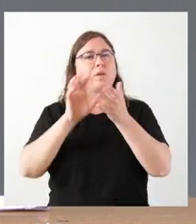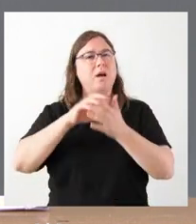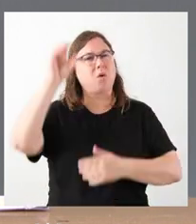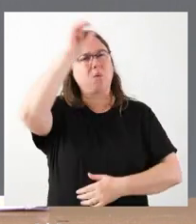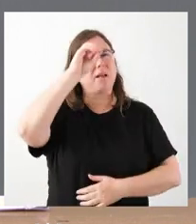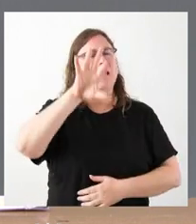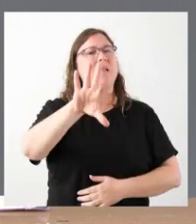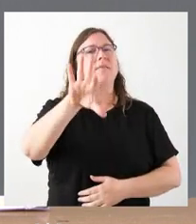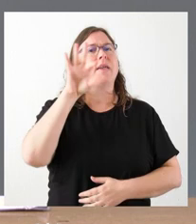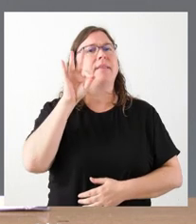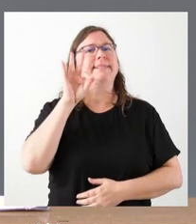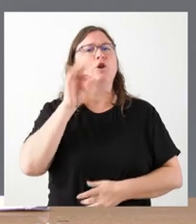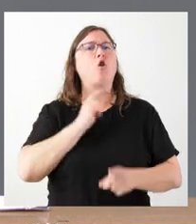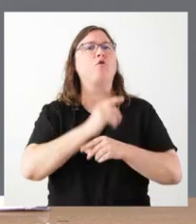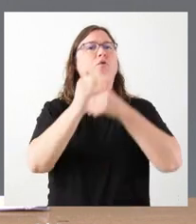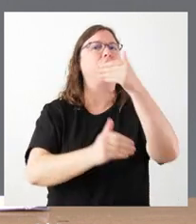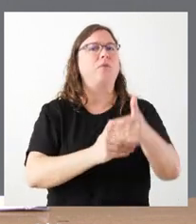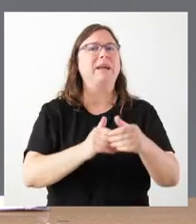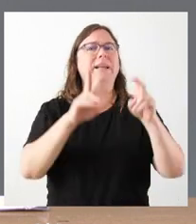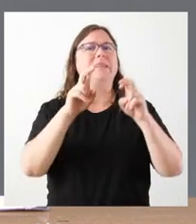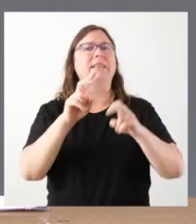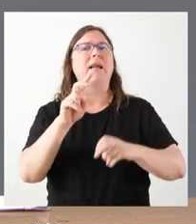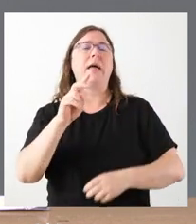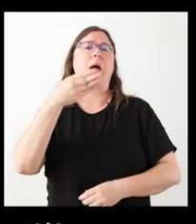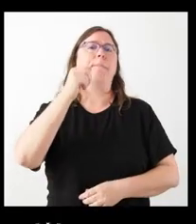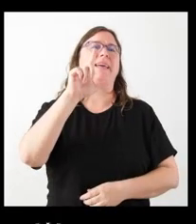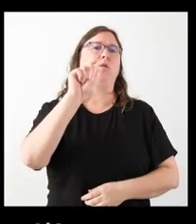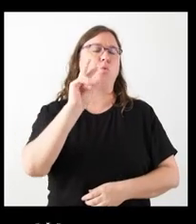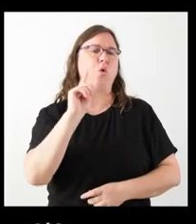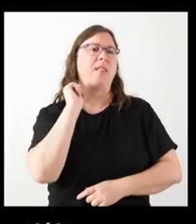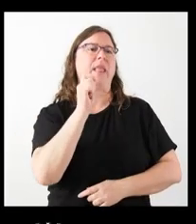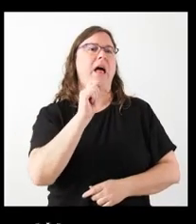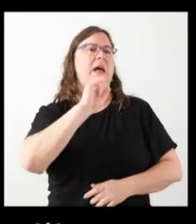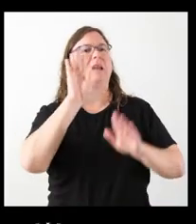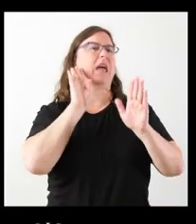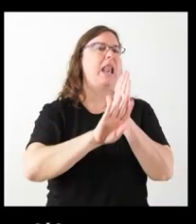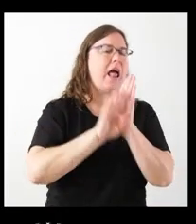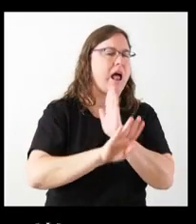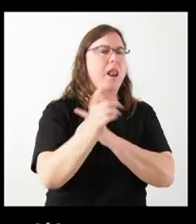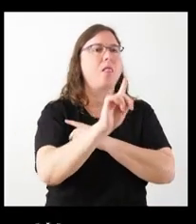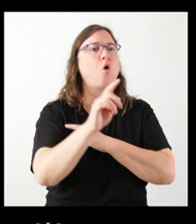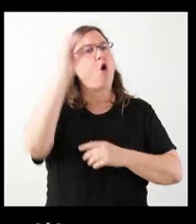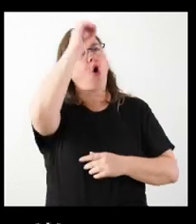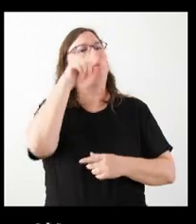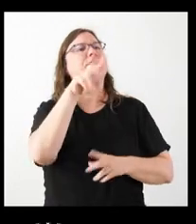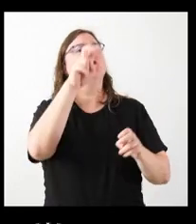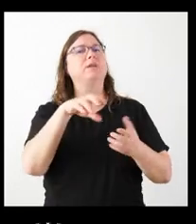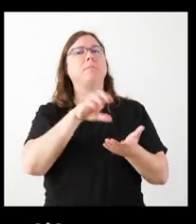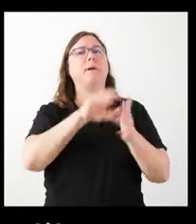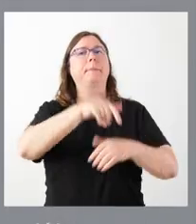Fiscalía de no comenzar un proceso para la posible agradecimiento de Bildu? Y también me gustaría saber cuál es la posición del Gobierno autonómico en este aspecto.